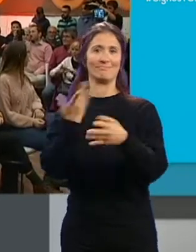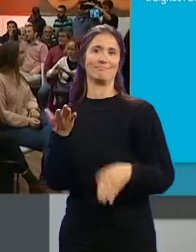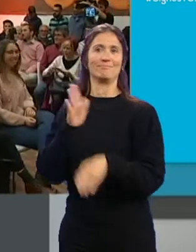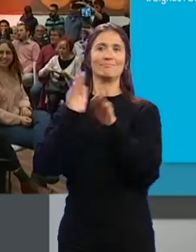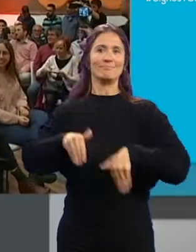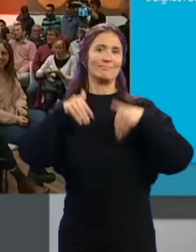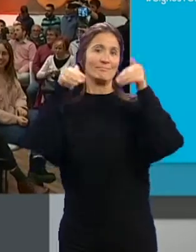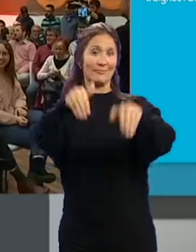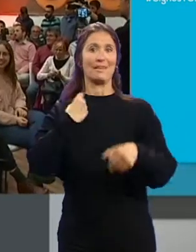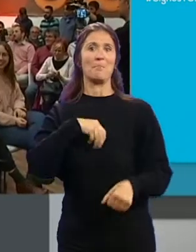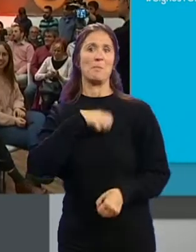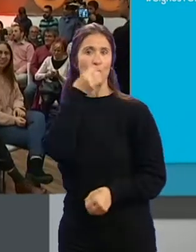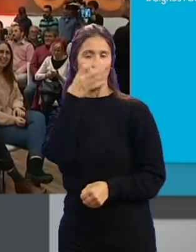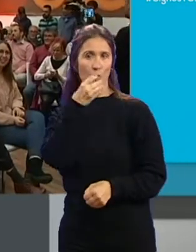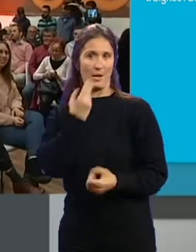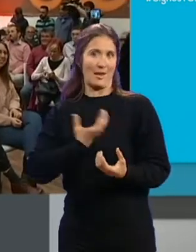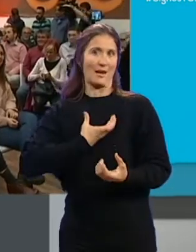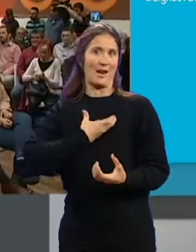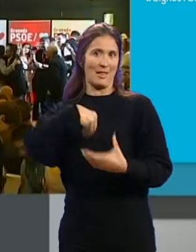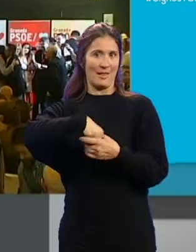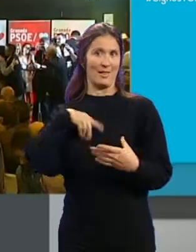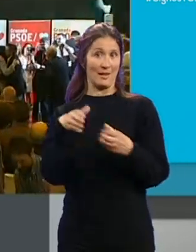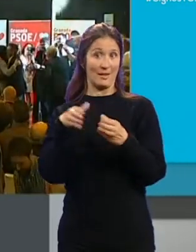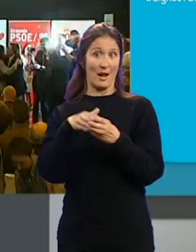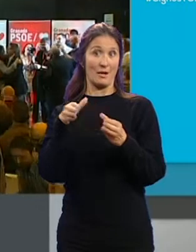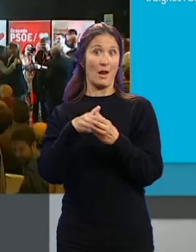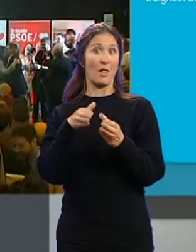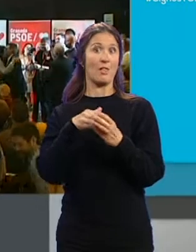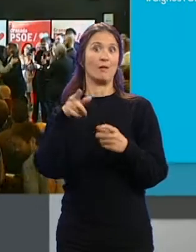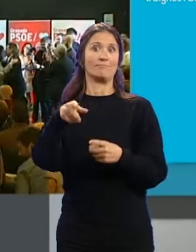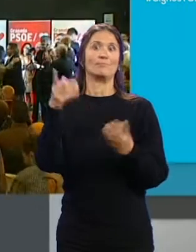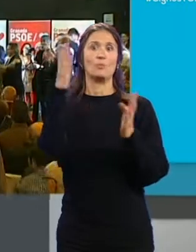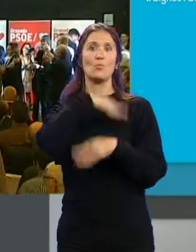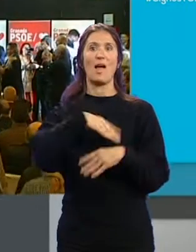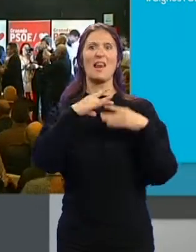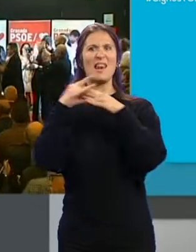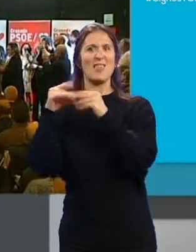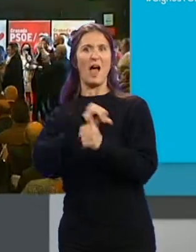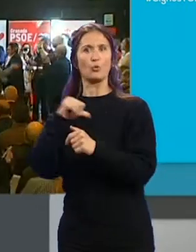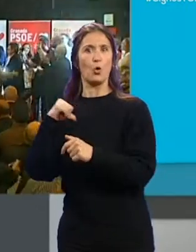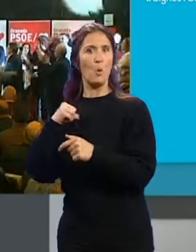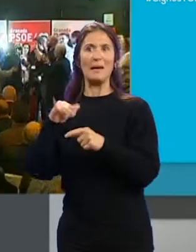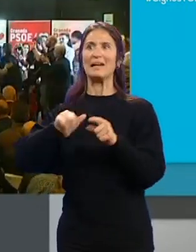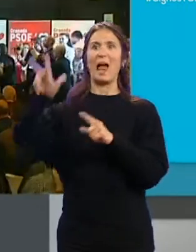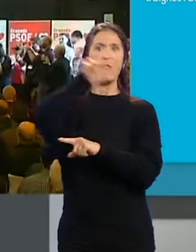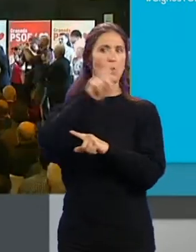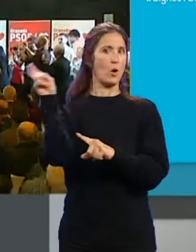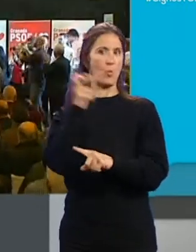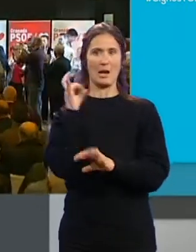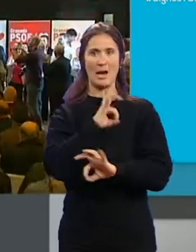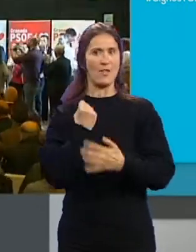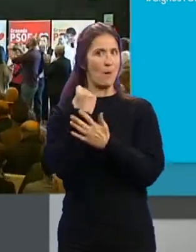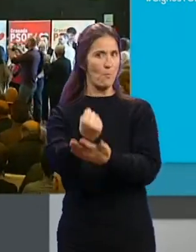candidatura del Partido Socialista... ...a la Alcaldía de Granada... ...que no contó con presencia de líderes autonómicos... ...ni nacionales del partido.